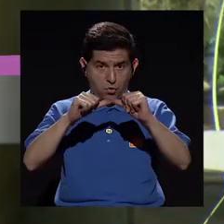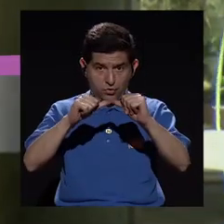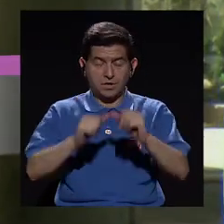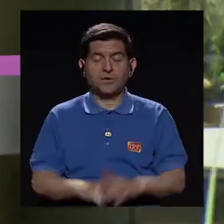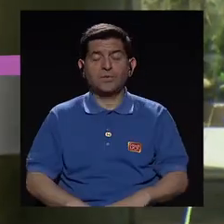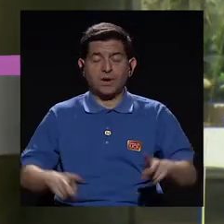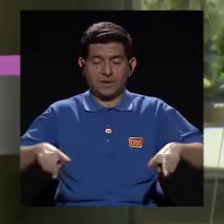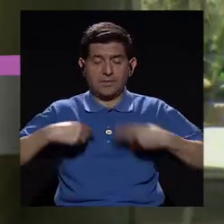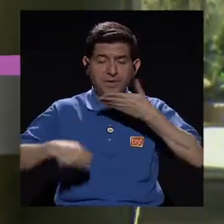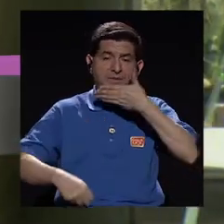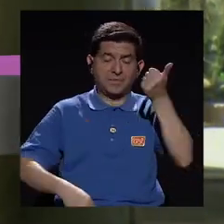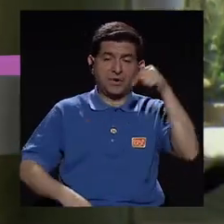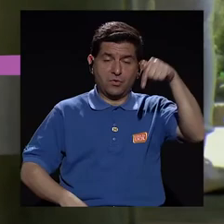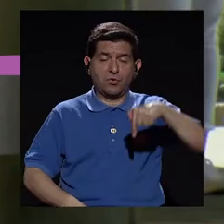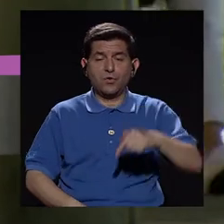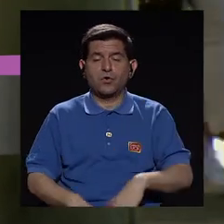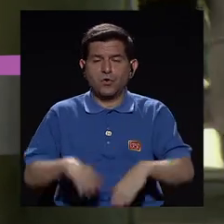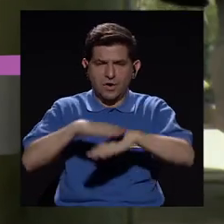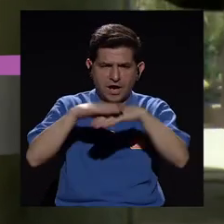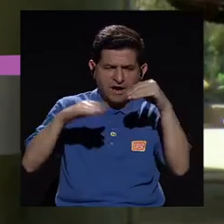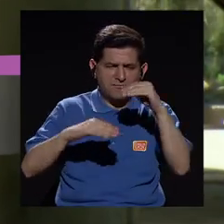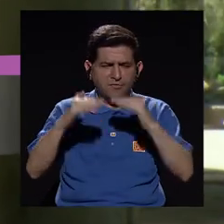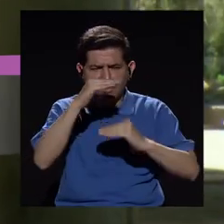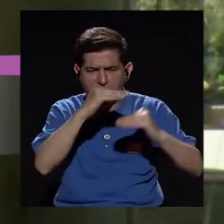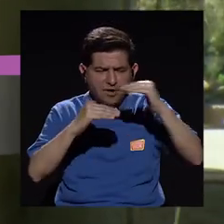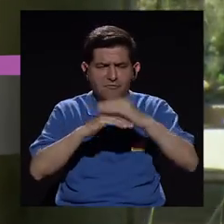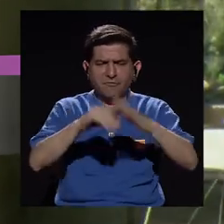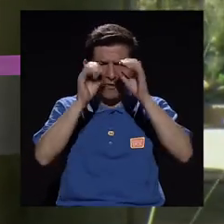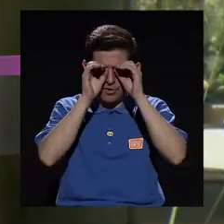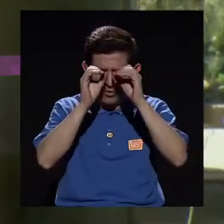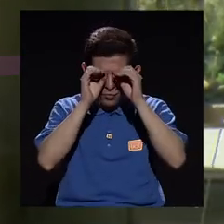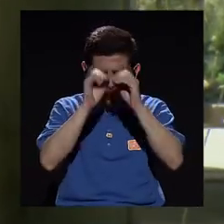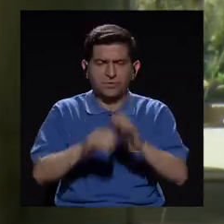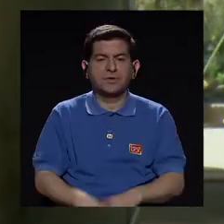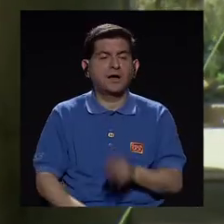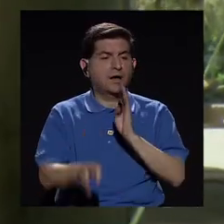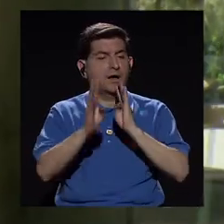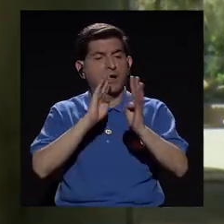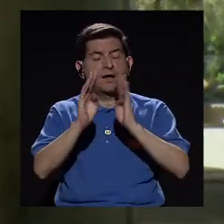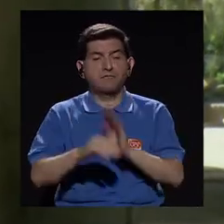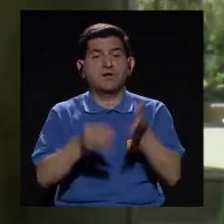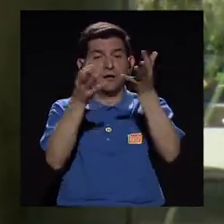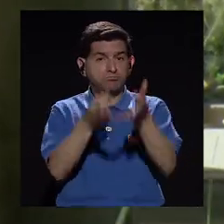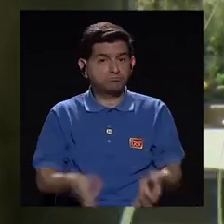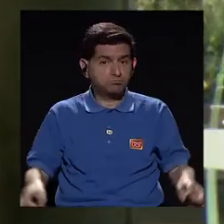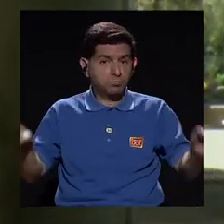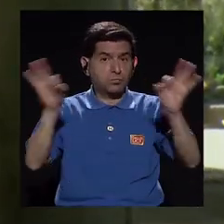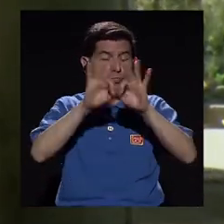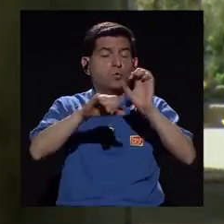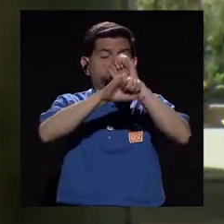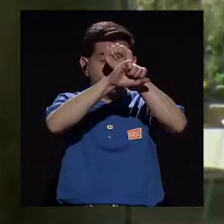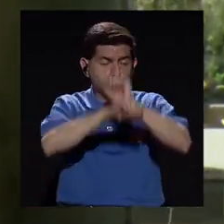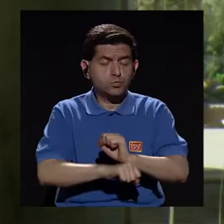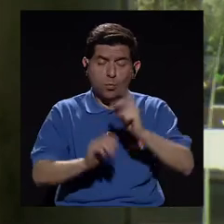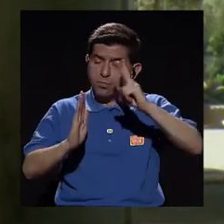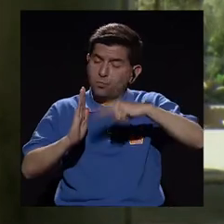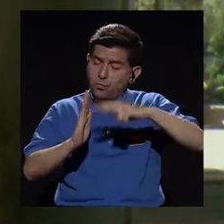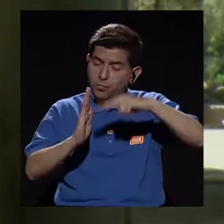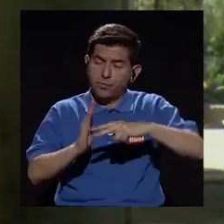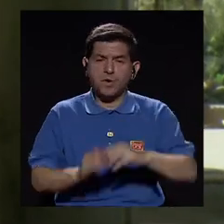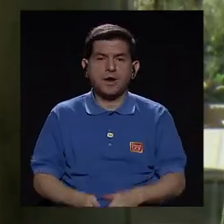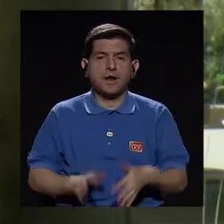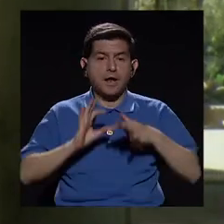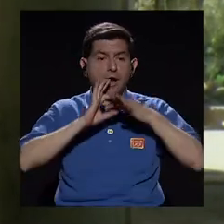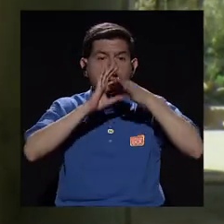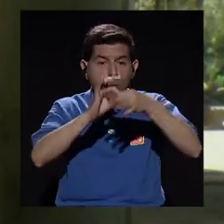Continuamos con más de Vivir Mejor. Nos encontramos en las afueras de la Facultad de Microbiología. Estamos conversando acerca de la importancia de los hábitos de lectura y